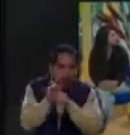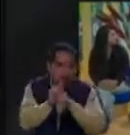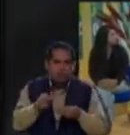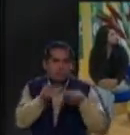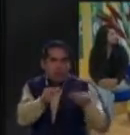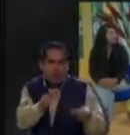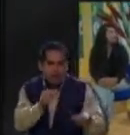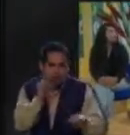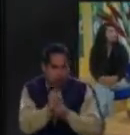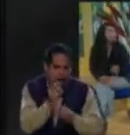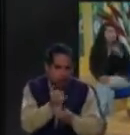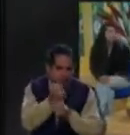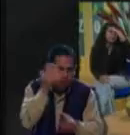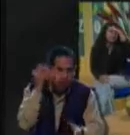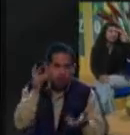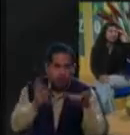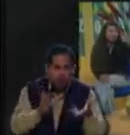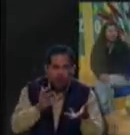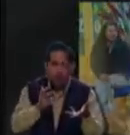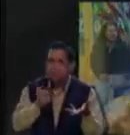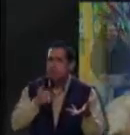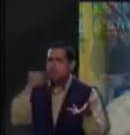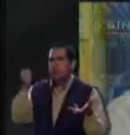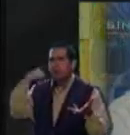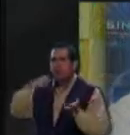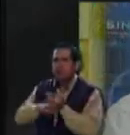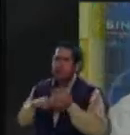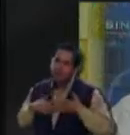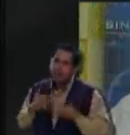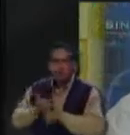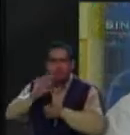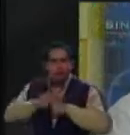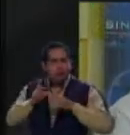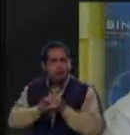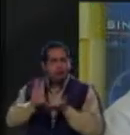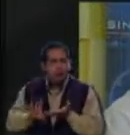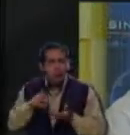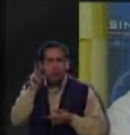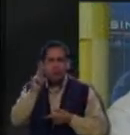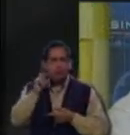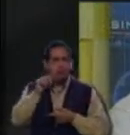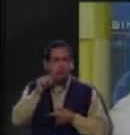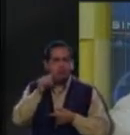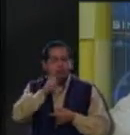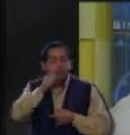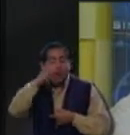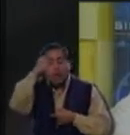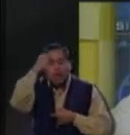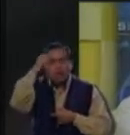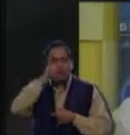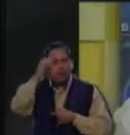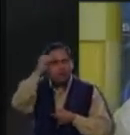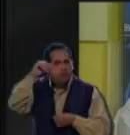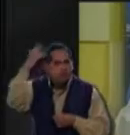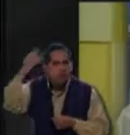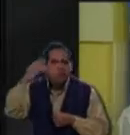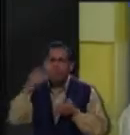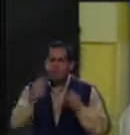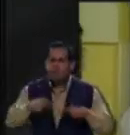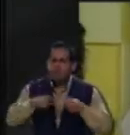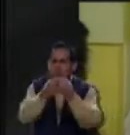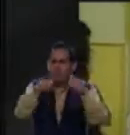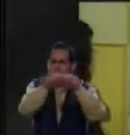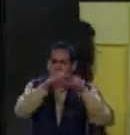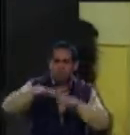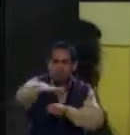recuerdas. Ah, sí, perdón, tengo una discapacidad, perdón, no olvides. Pero, y es entonces cuando te encuentras, la sociedad